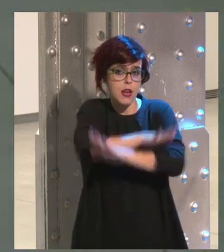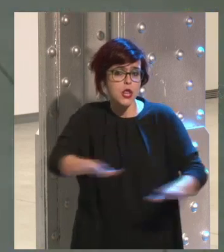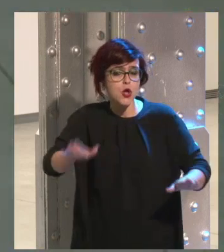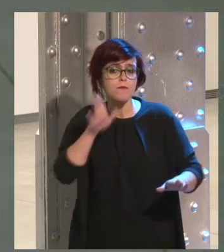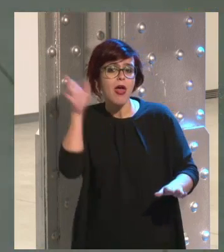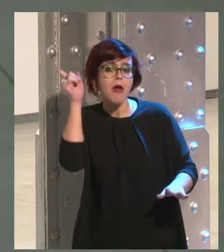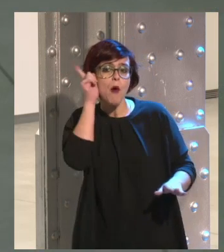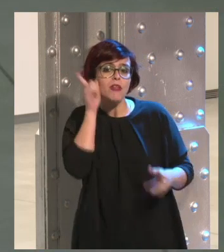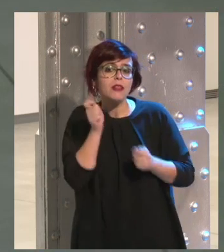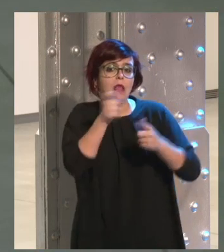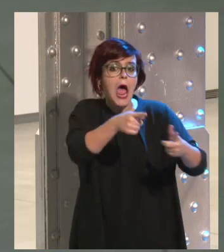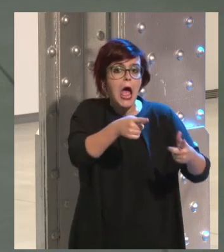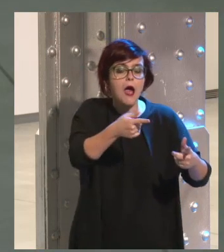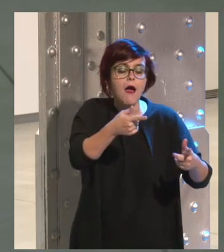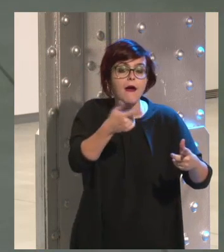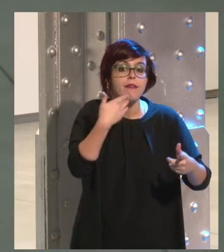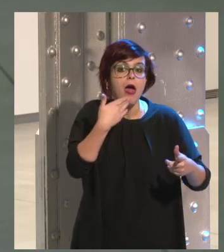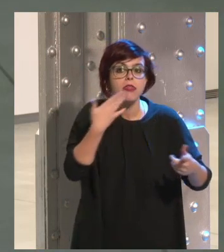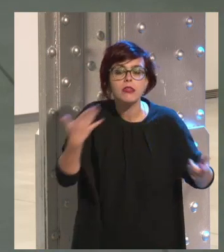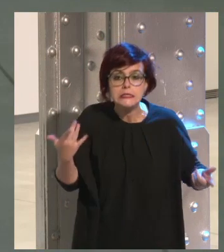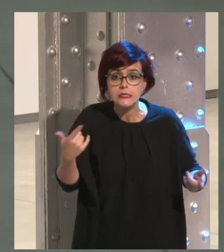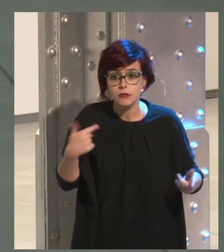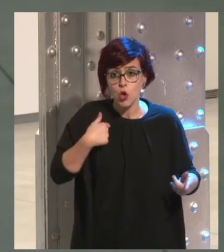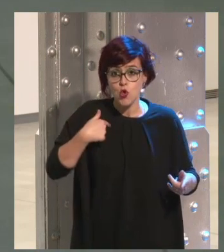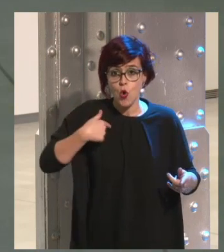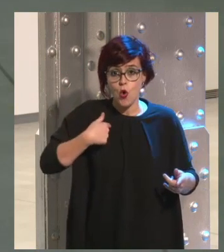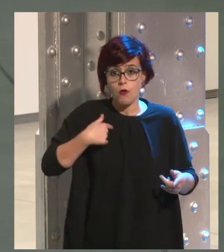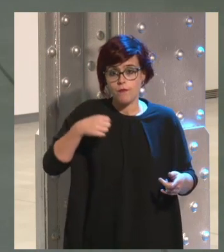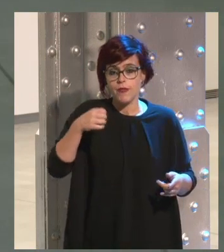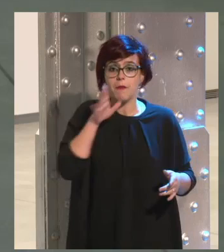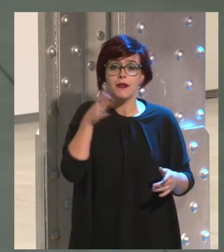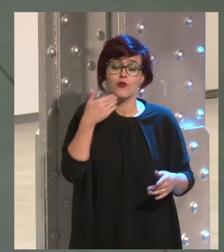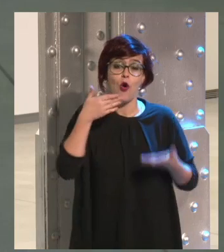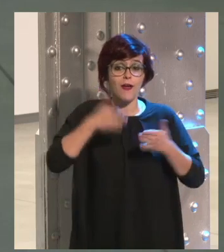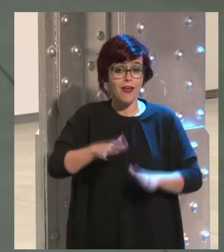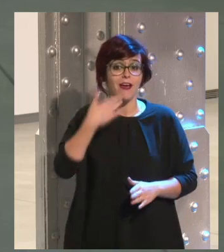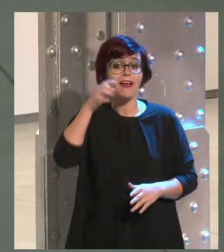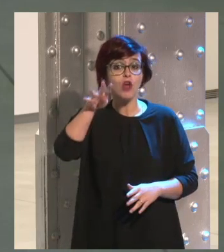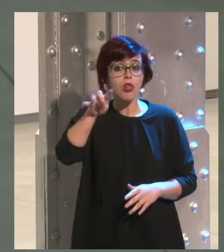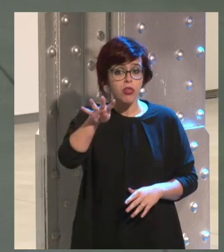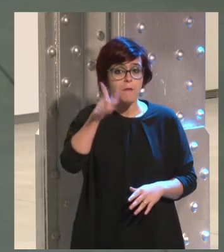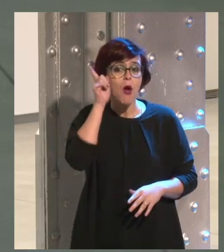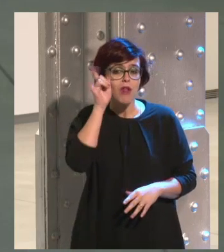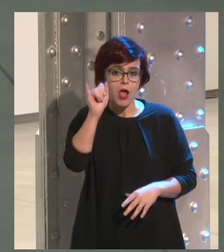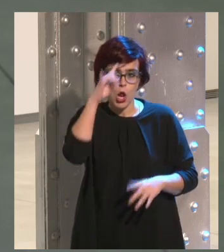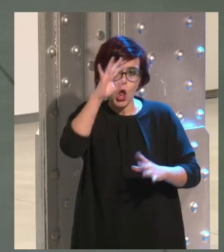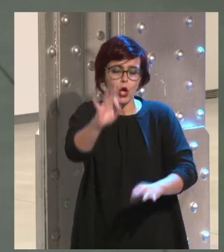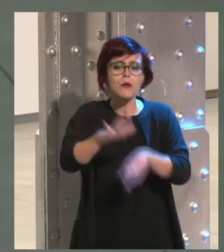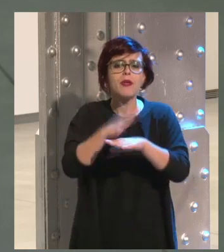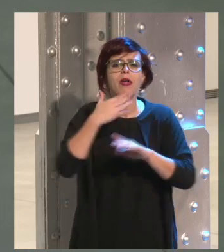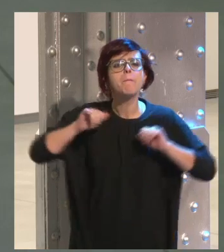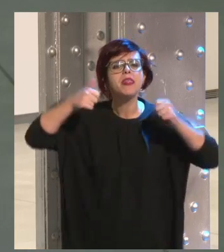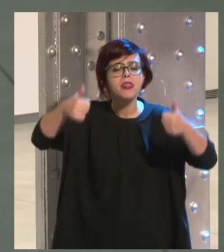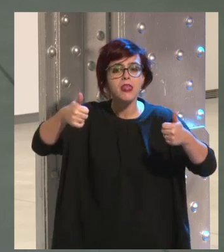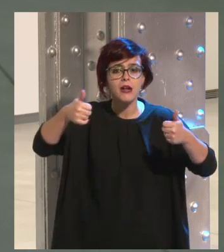Ojo, pues eso es muy subjetivo, ¿eh? ¿A qué edad creo yo? Yo tengo una niña de 14 años también. ¿Tiene móvil? Sí, por supuesto. ¿Desde qué edad tenía